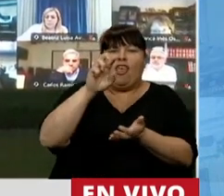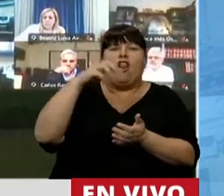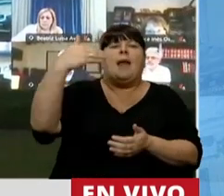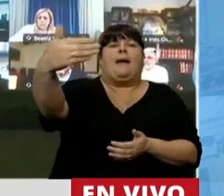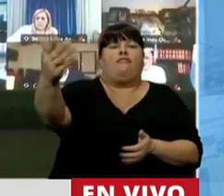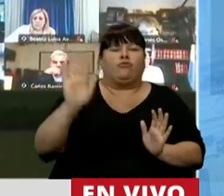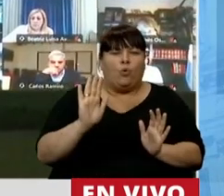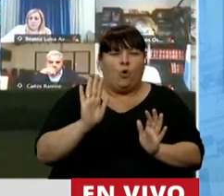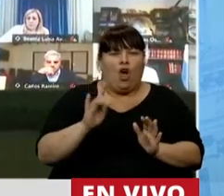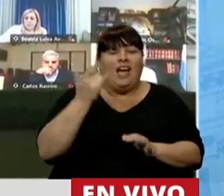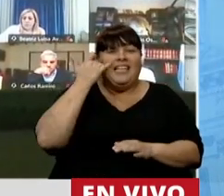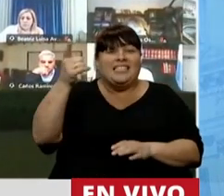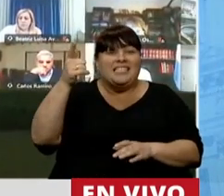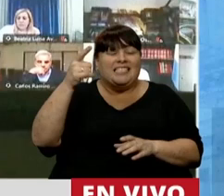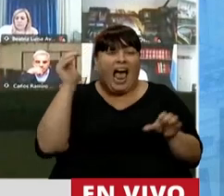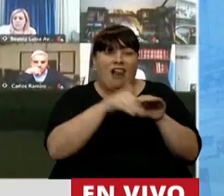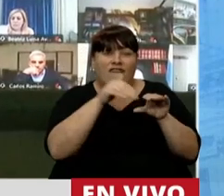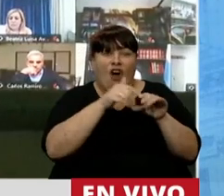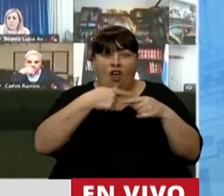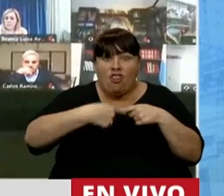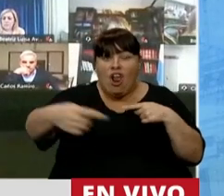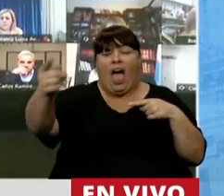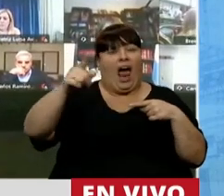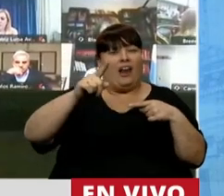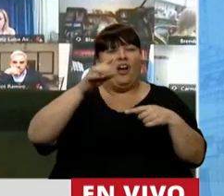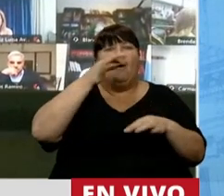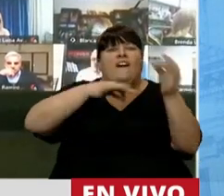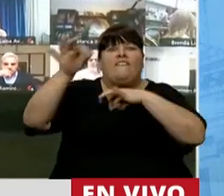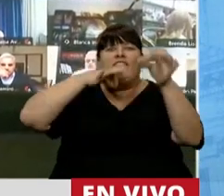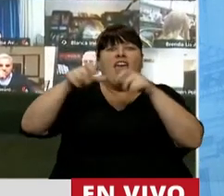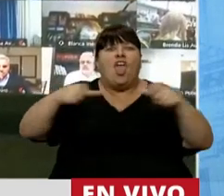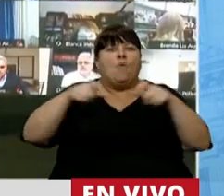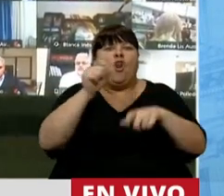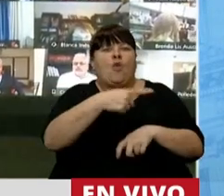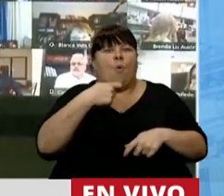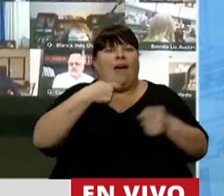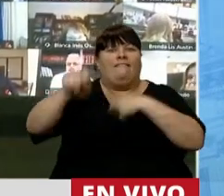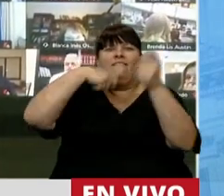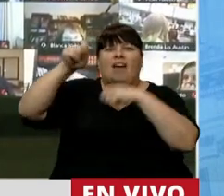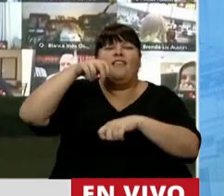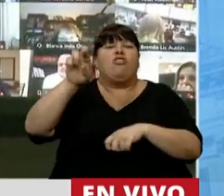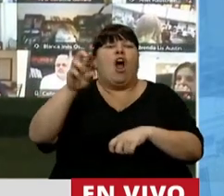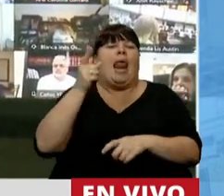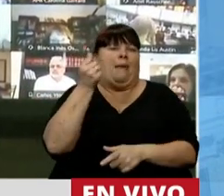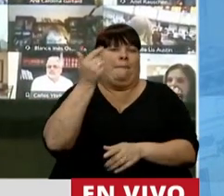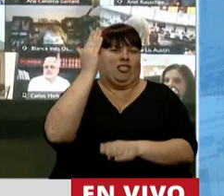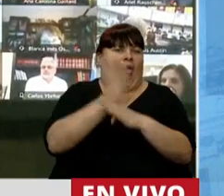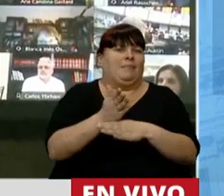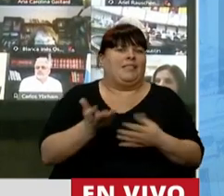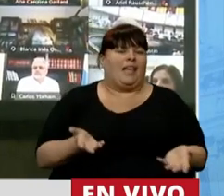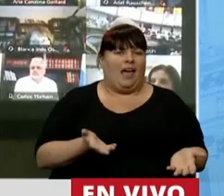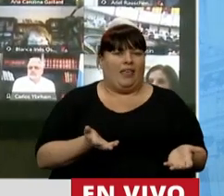futuros. Y ya el fondo de sustentabilidad vendiendo bonos de los jubilados en dólares a la mitad del